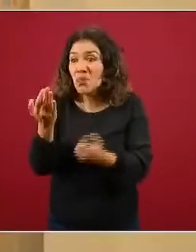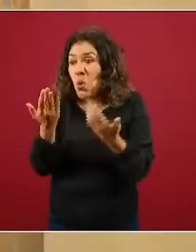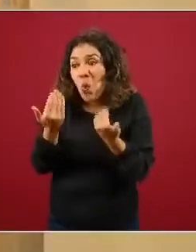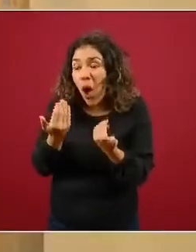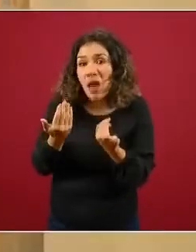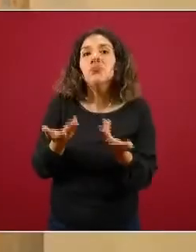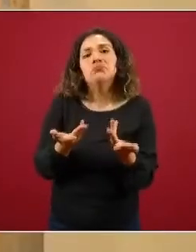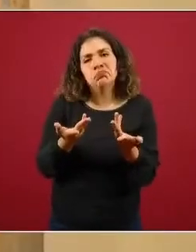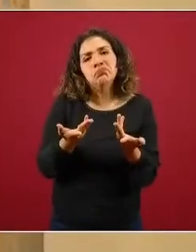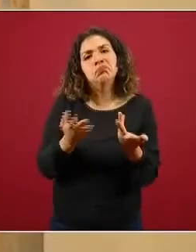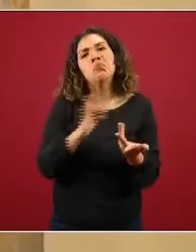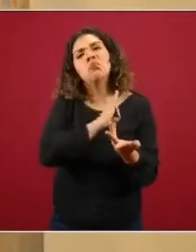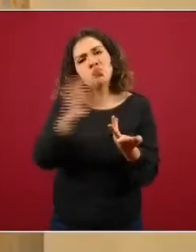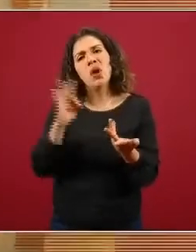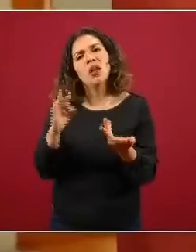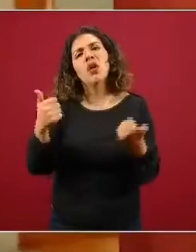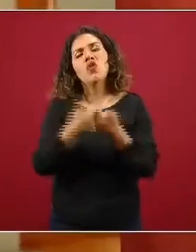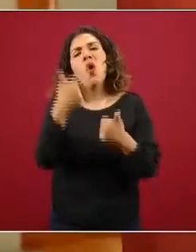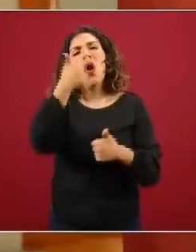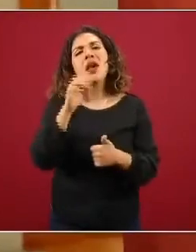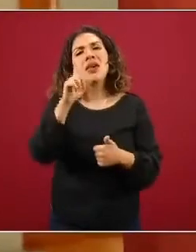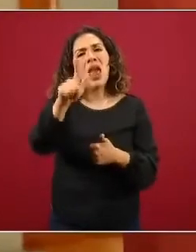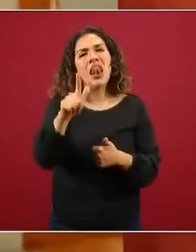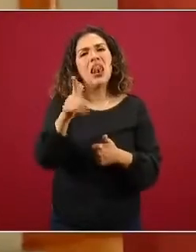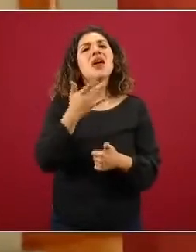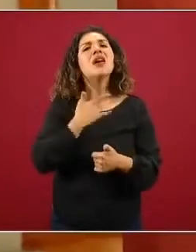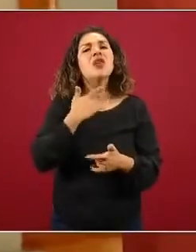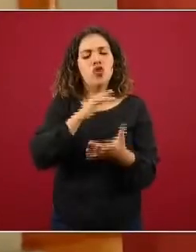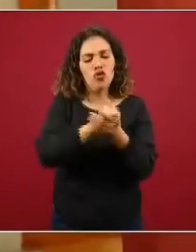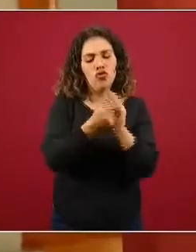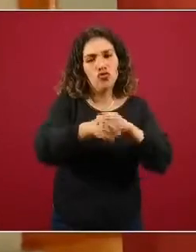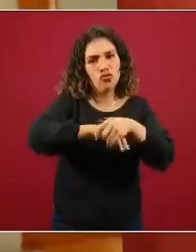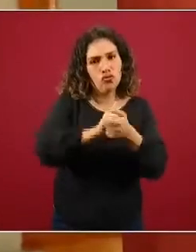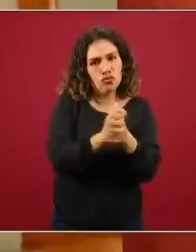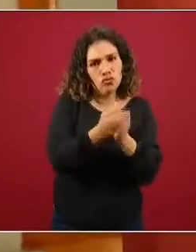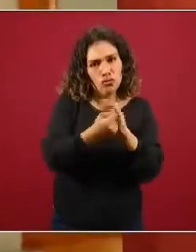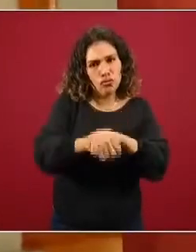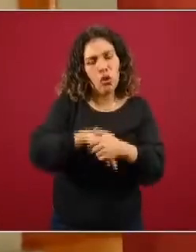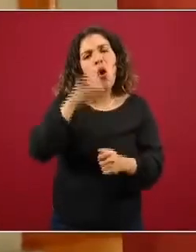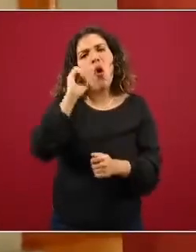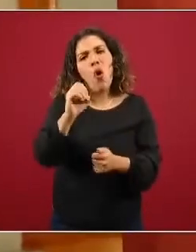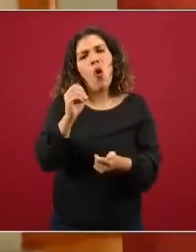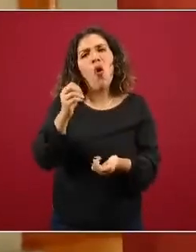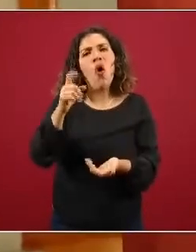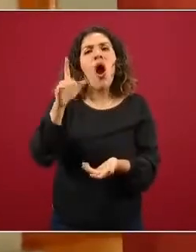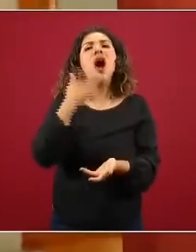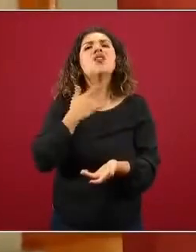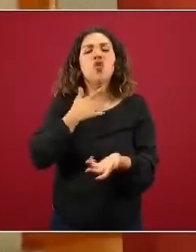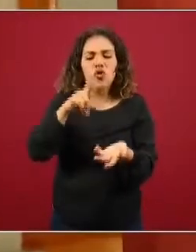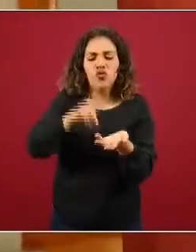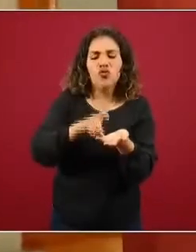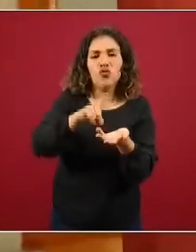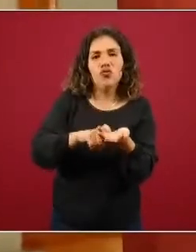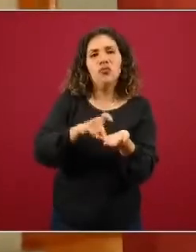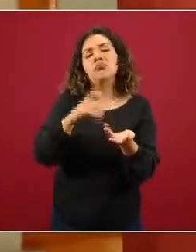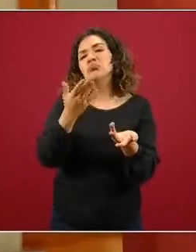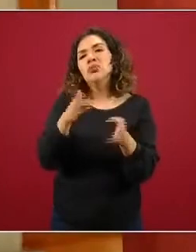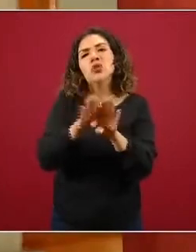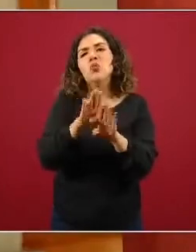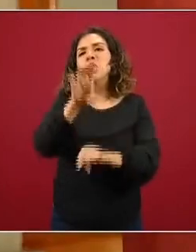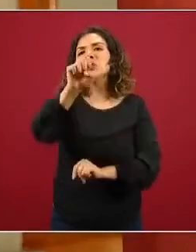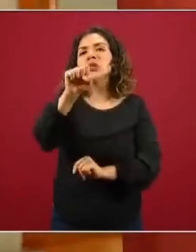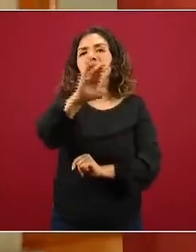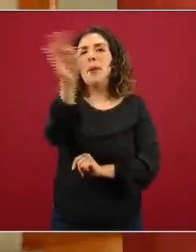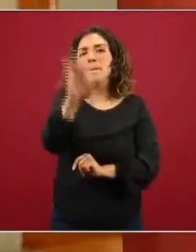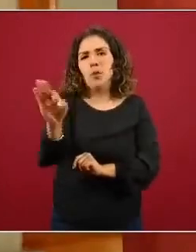tiene agua y jabón disponible, utilizar el alcohol gel o solución alcoholada mínimo de el